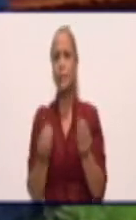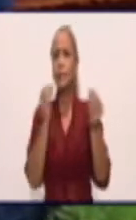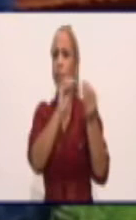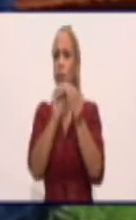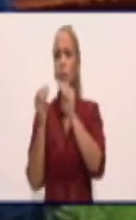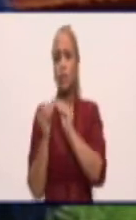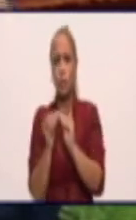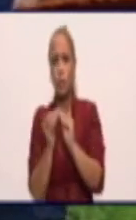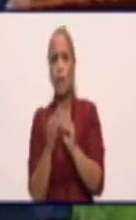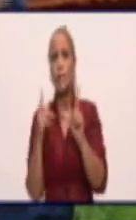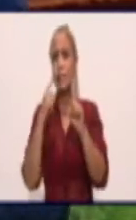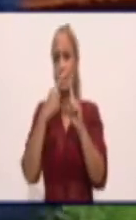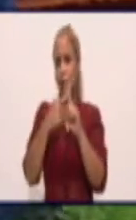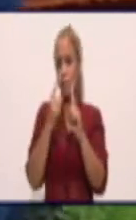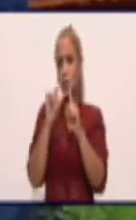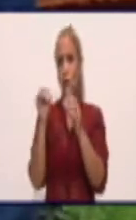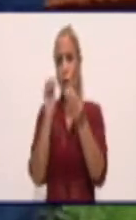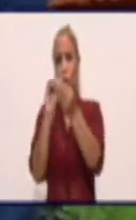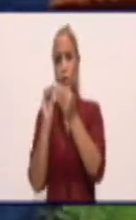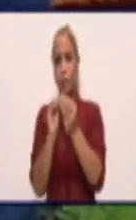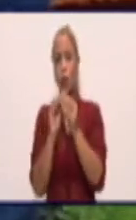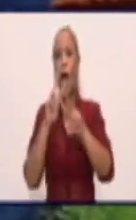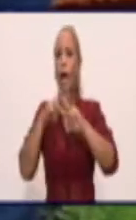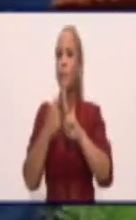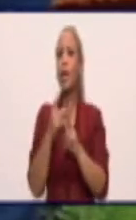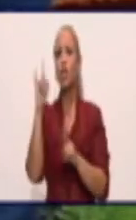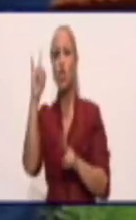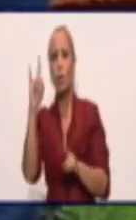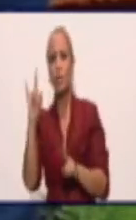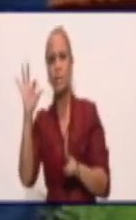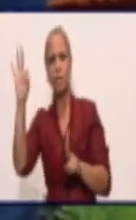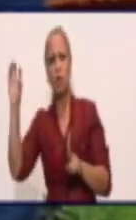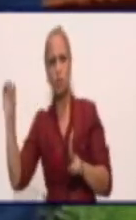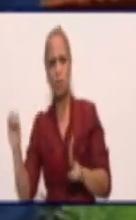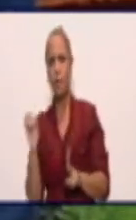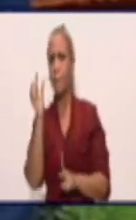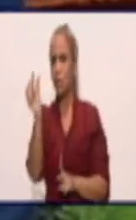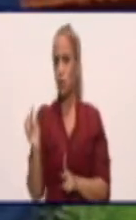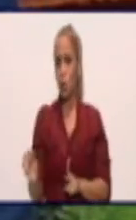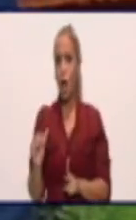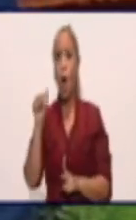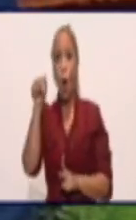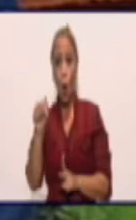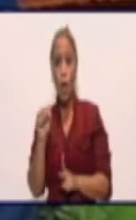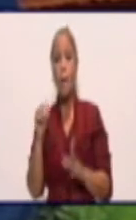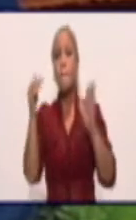personas. El lunes pasado. Hoy hay 1560 personas.